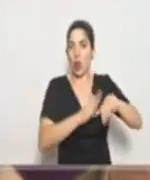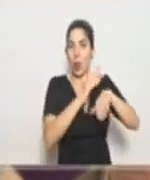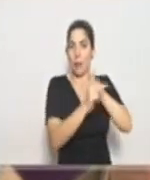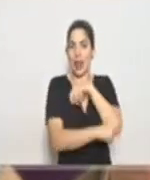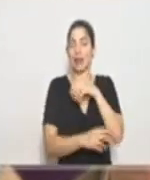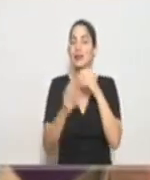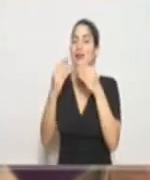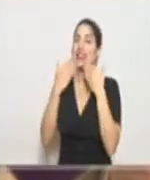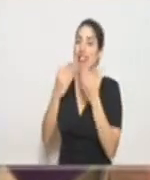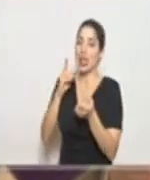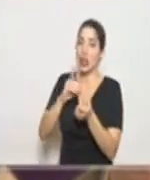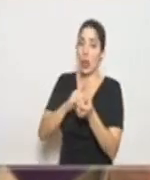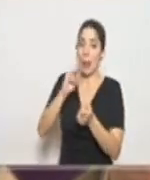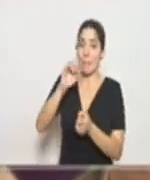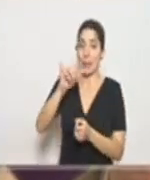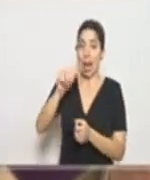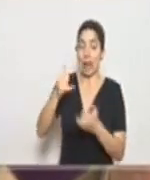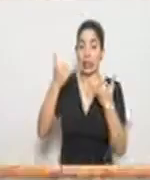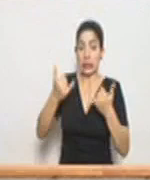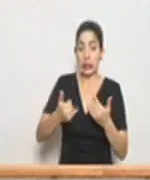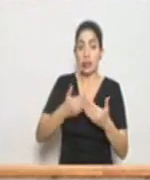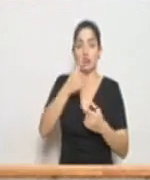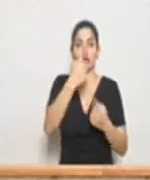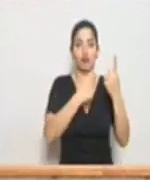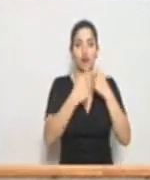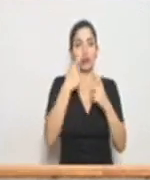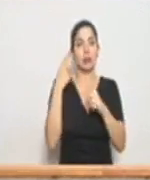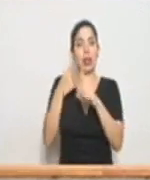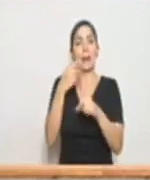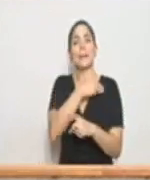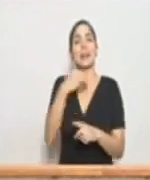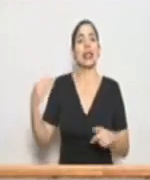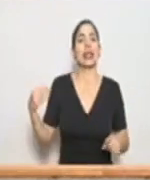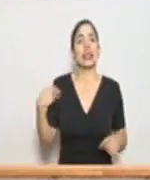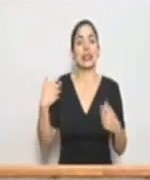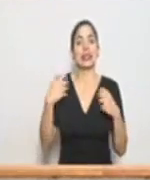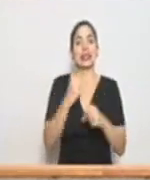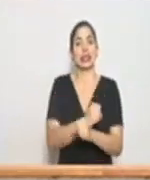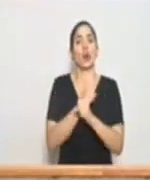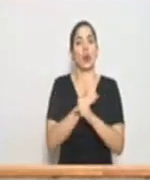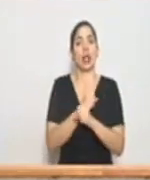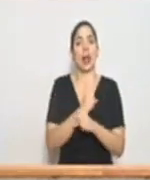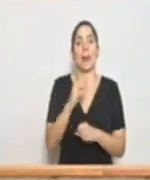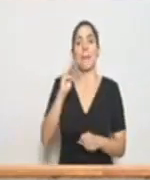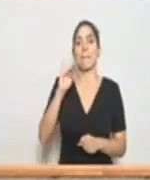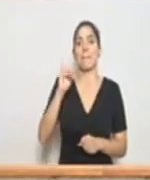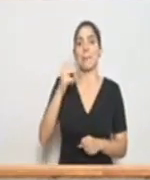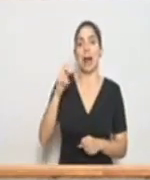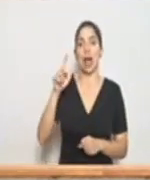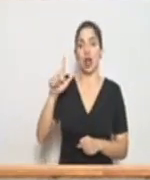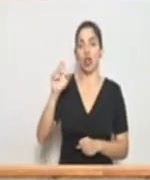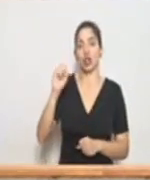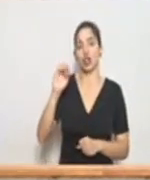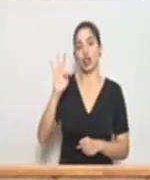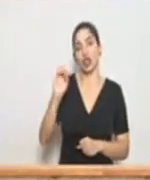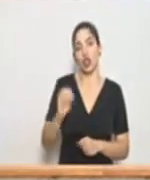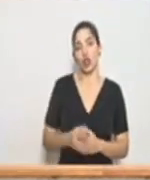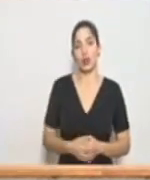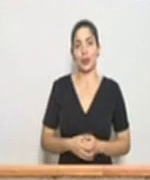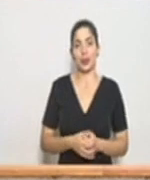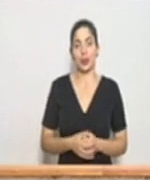Muchas gracias doctor Macaya continuamos con consultas para el señor ministro de seguridad don Michael Soto